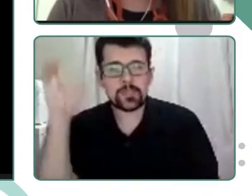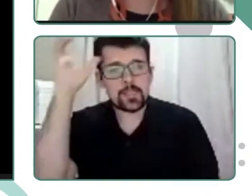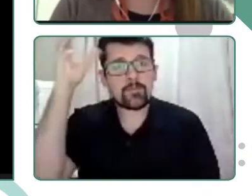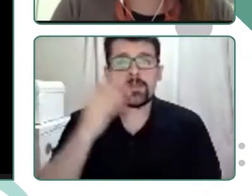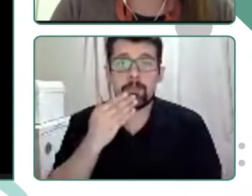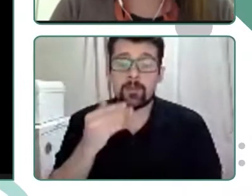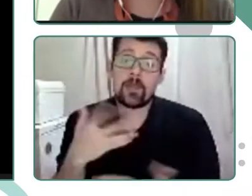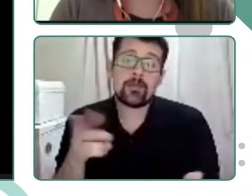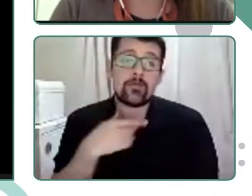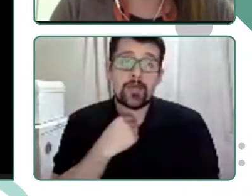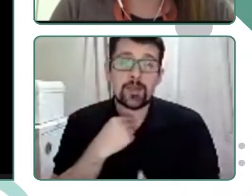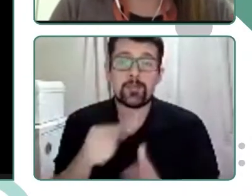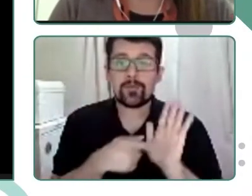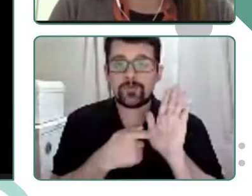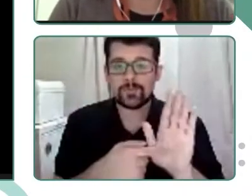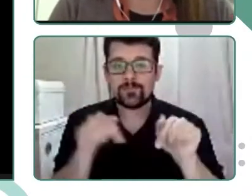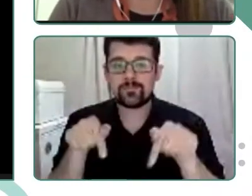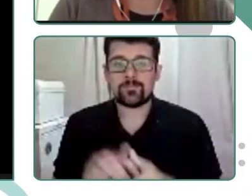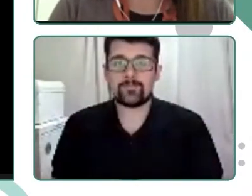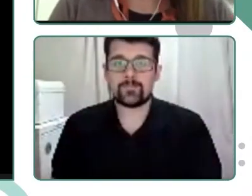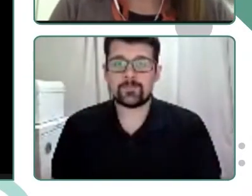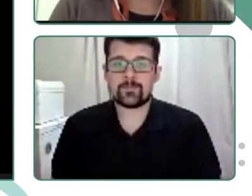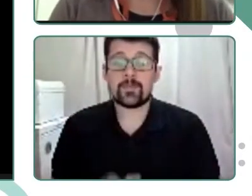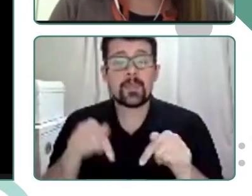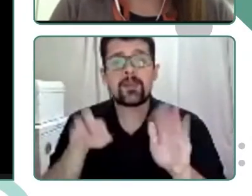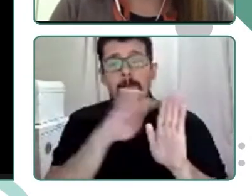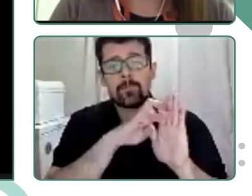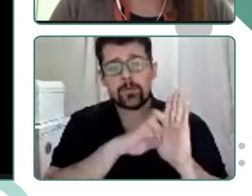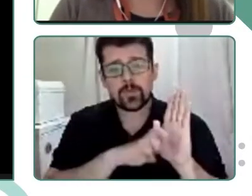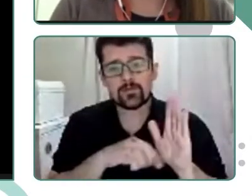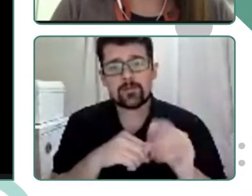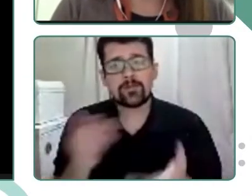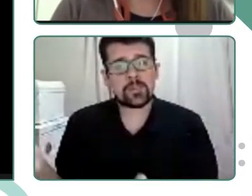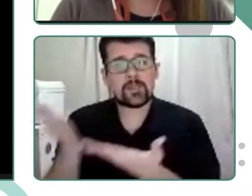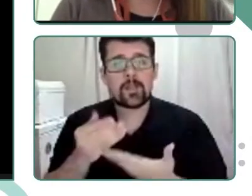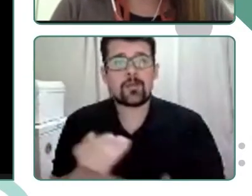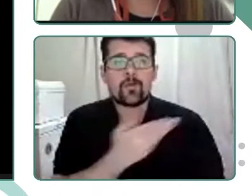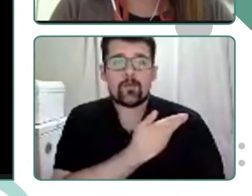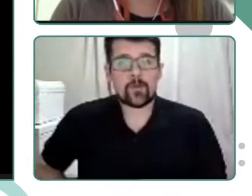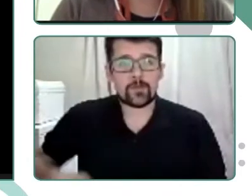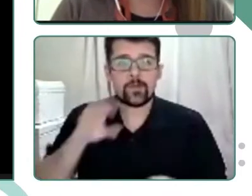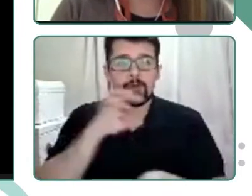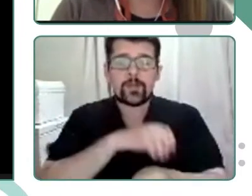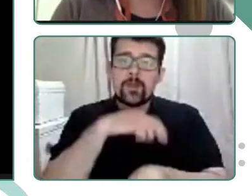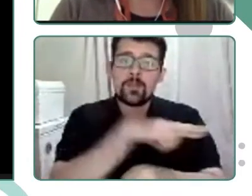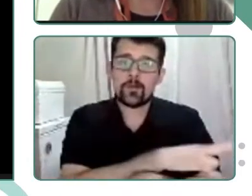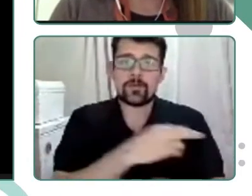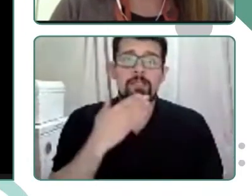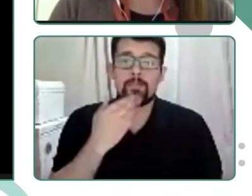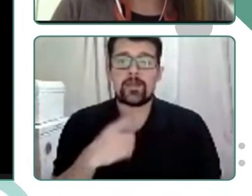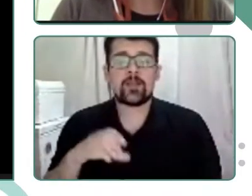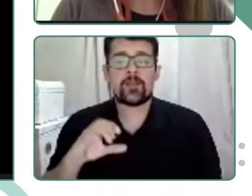es justamente lo que queremos presentar en esta ponencia. Este proyecto ha sido financiado por el Gobierno Regional de los Ríos y el Consejo Regional,